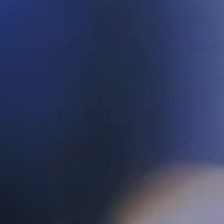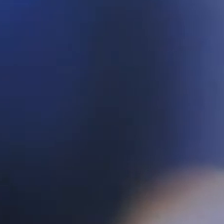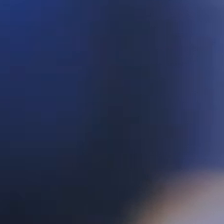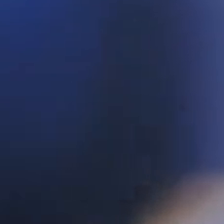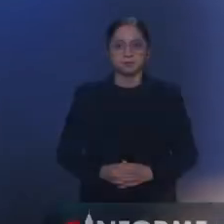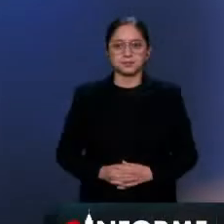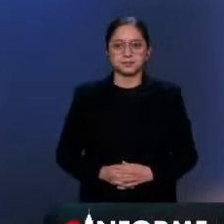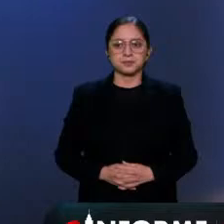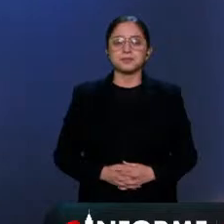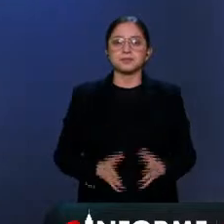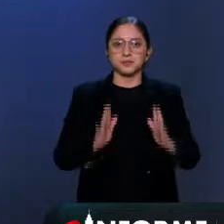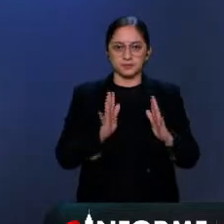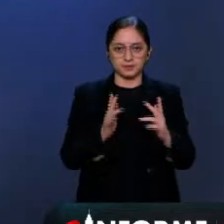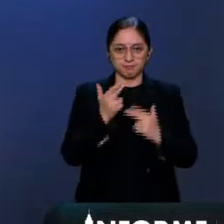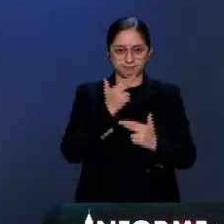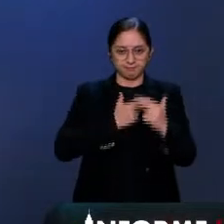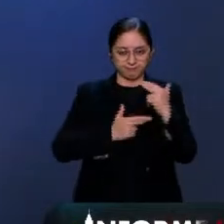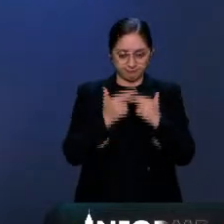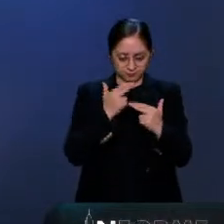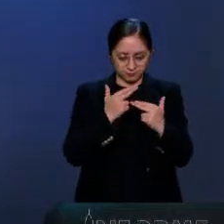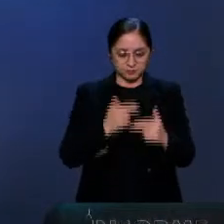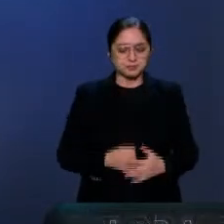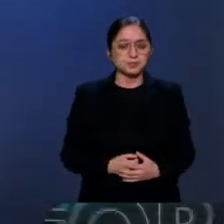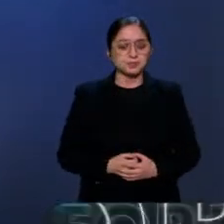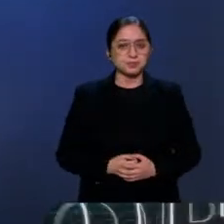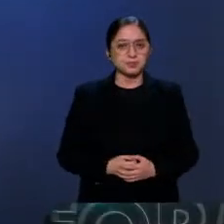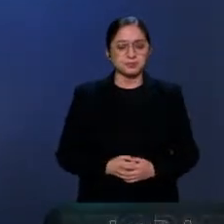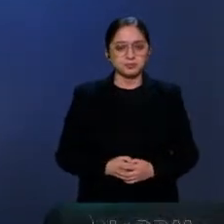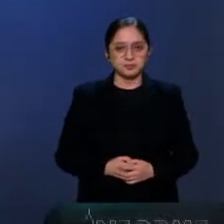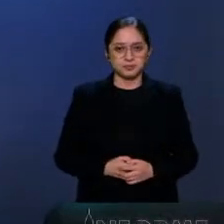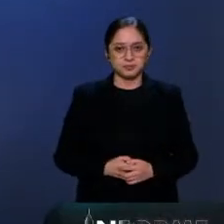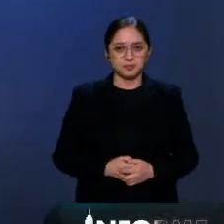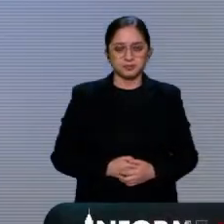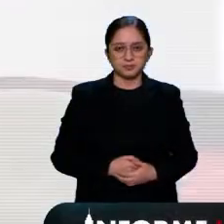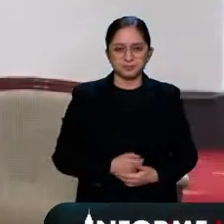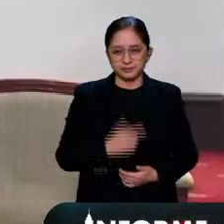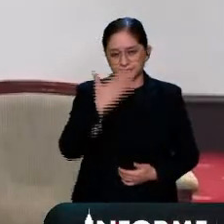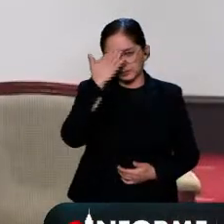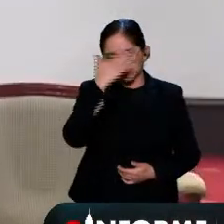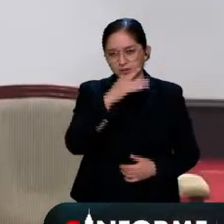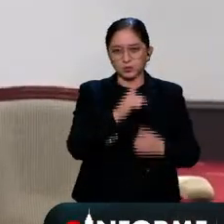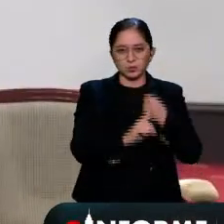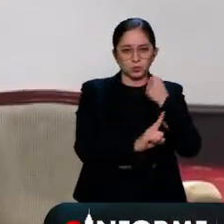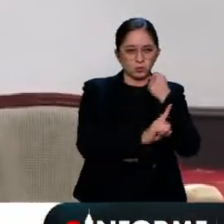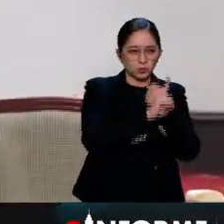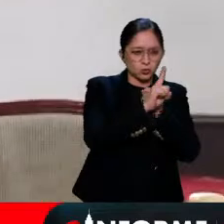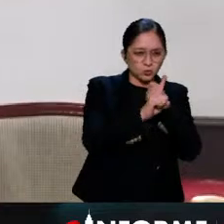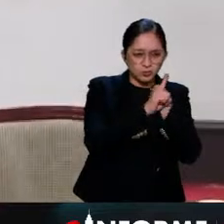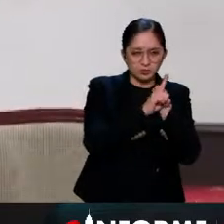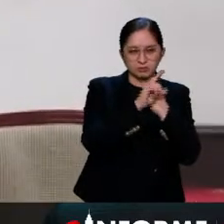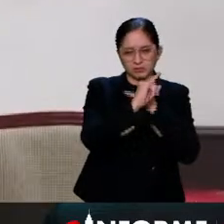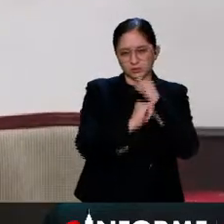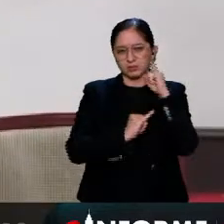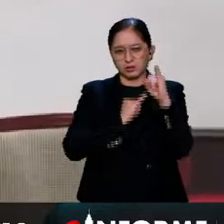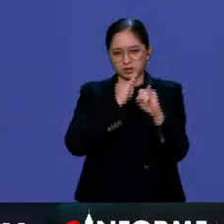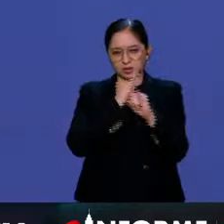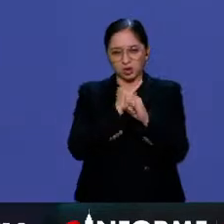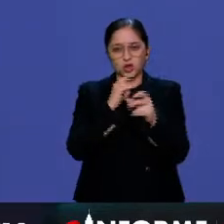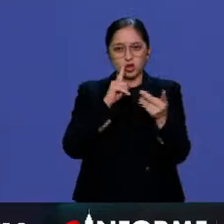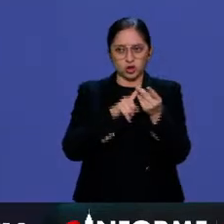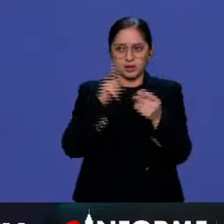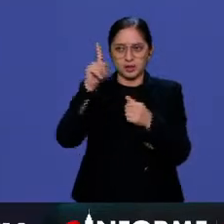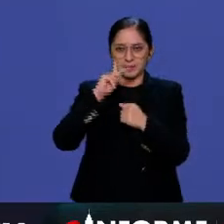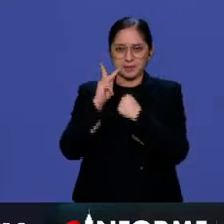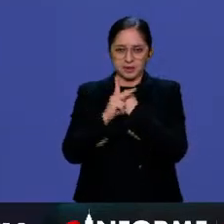Ya estamos de vuelta aquí en Informe Capital y le informamos que ante las tensiones y conflictos internacionales como la situación que se vive en Ucrania